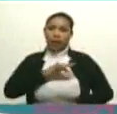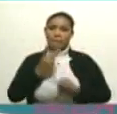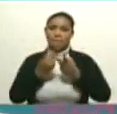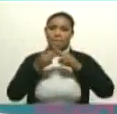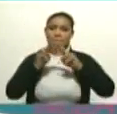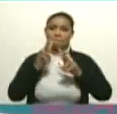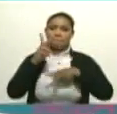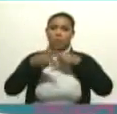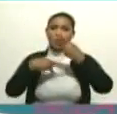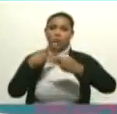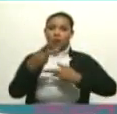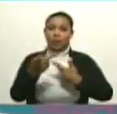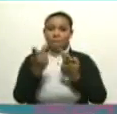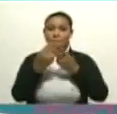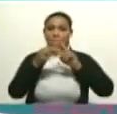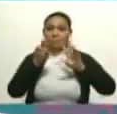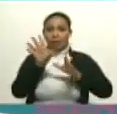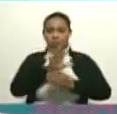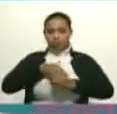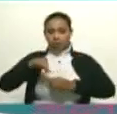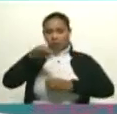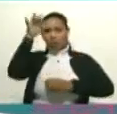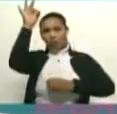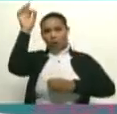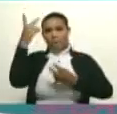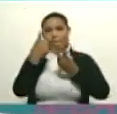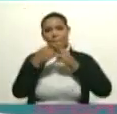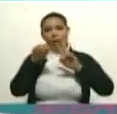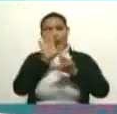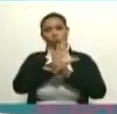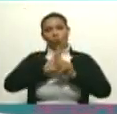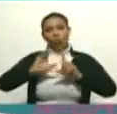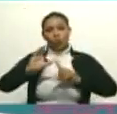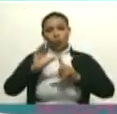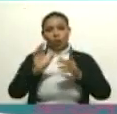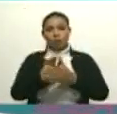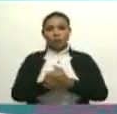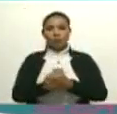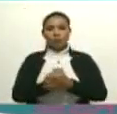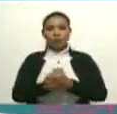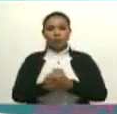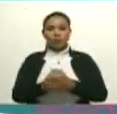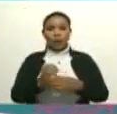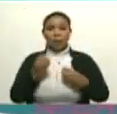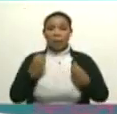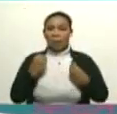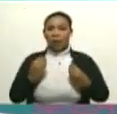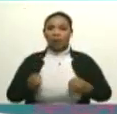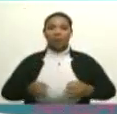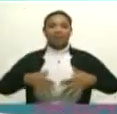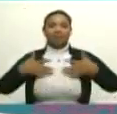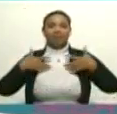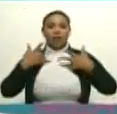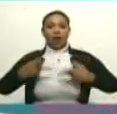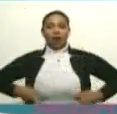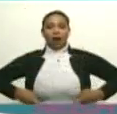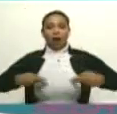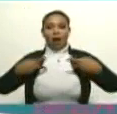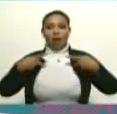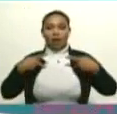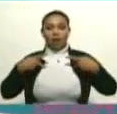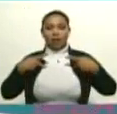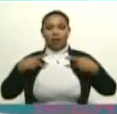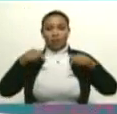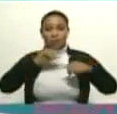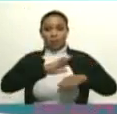política, la paz espiritual, la paz cultural, para el disfrute de la vida, para el disfrute de